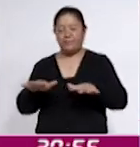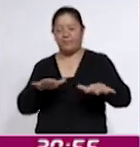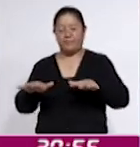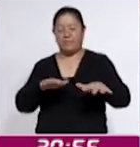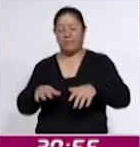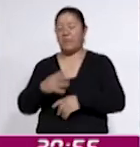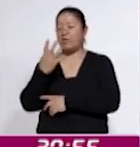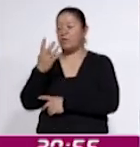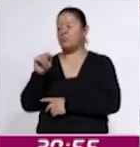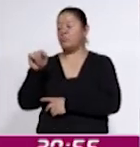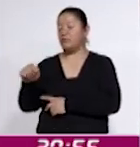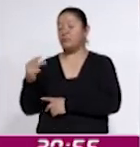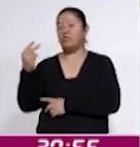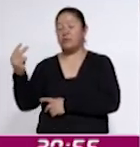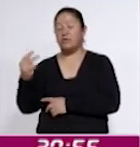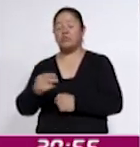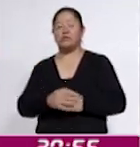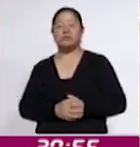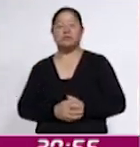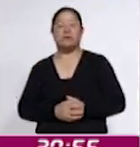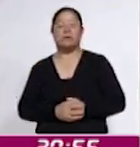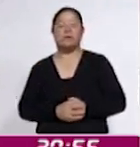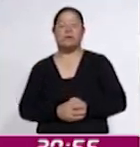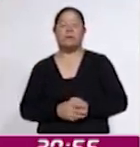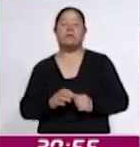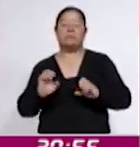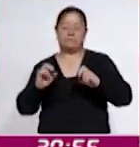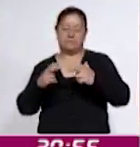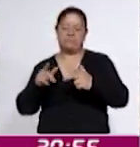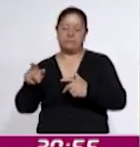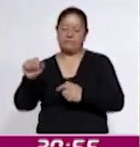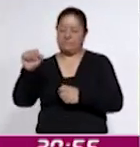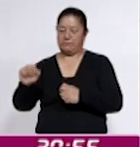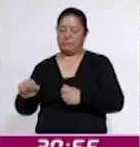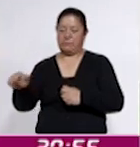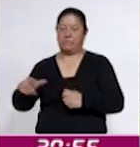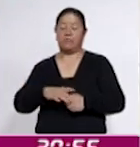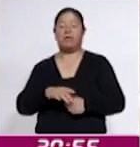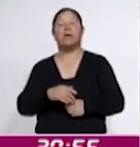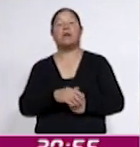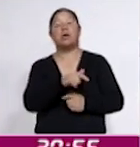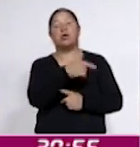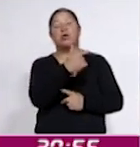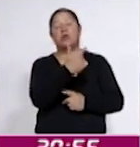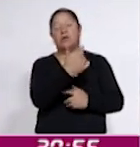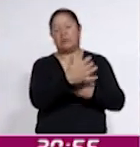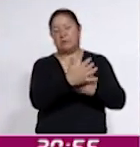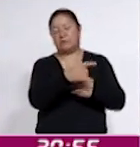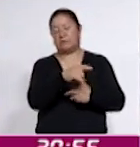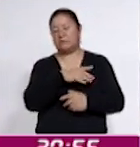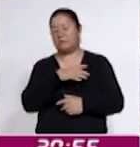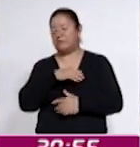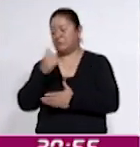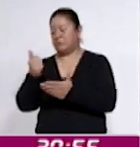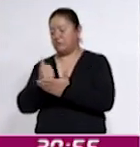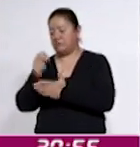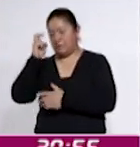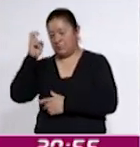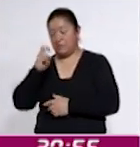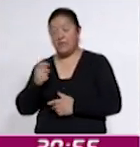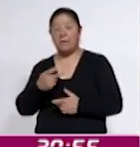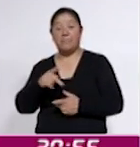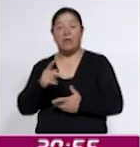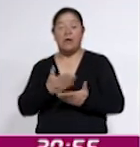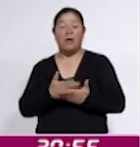a 59 kilómetros al suroeste de Huixla, Chiapas, y a las 12.15 horas se reportó un tercer sismo en Ciudad Hidalgo, pero ahora a